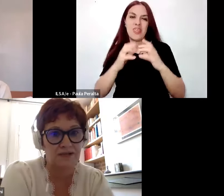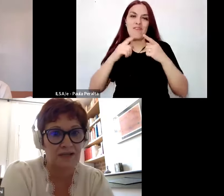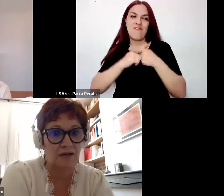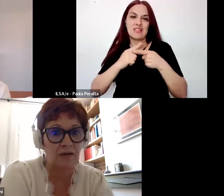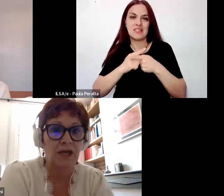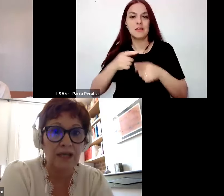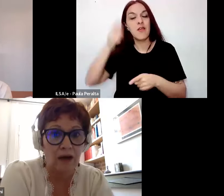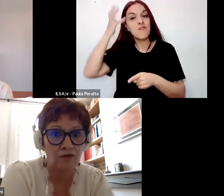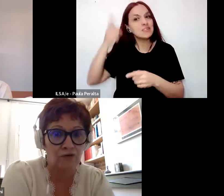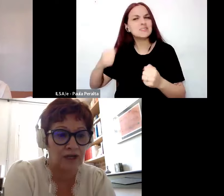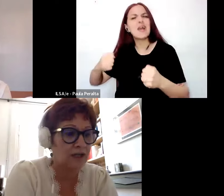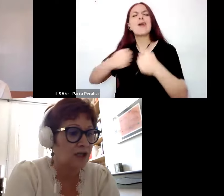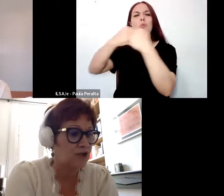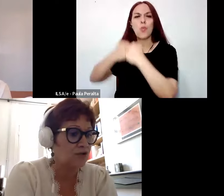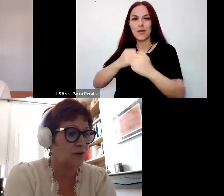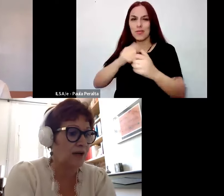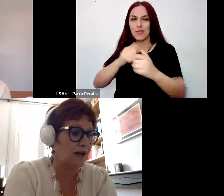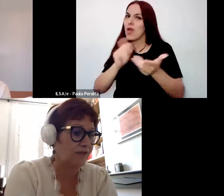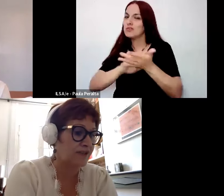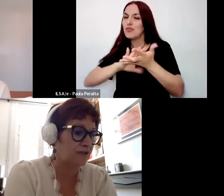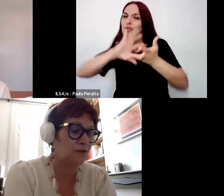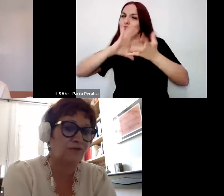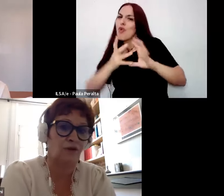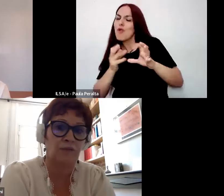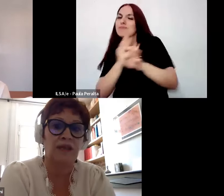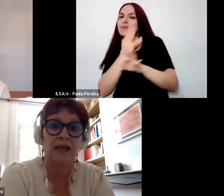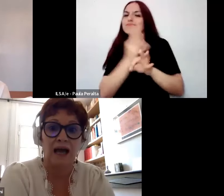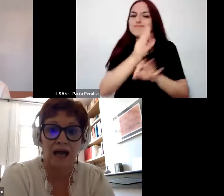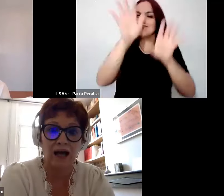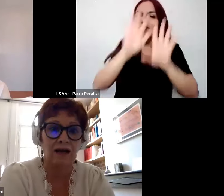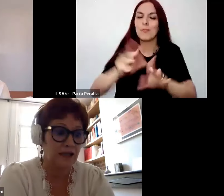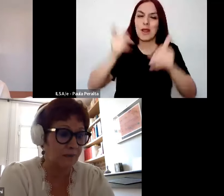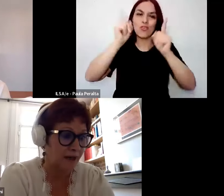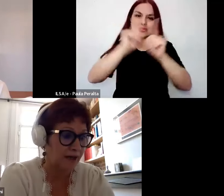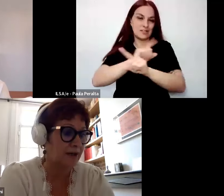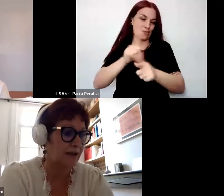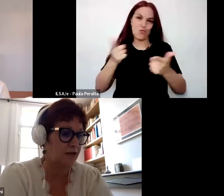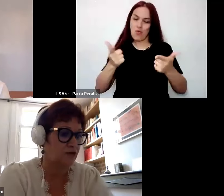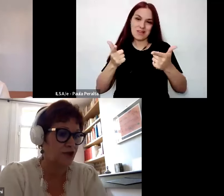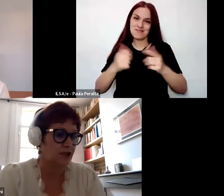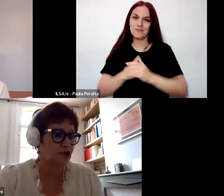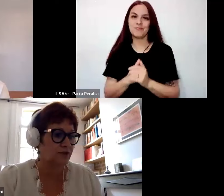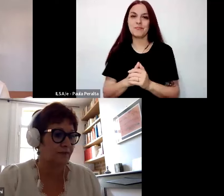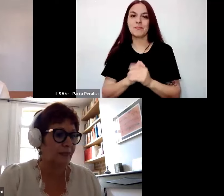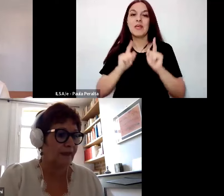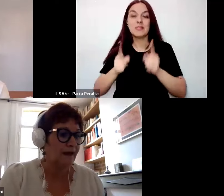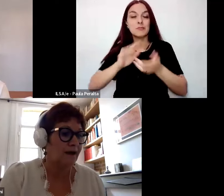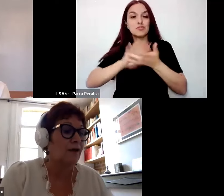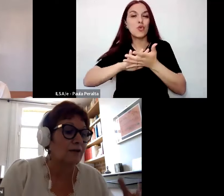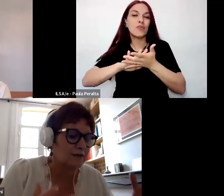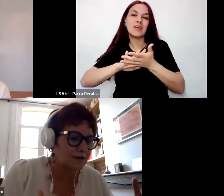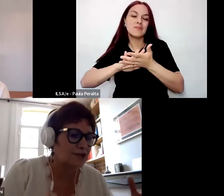consenso sobre la forma en que se deben formar los docentes y en la forma en que deben